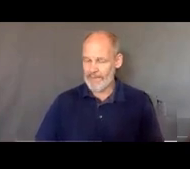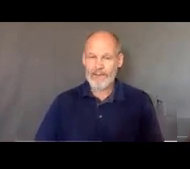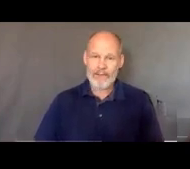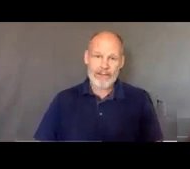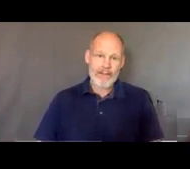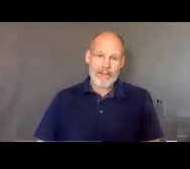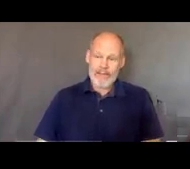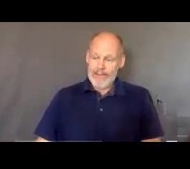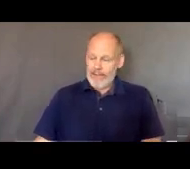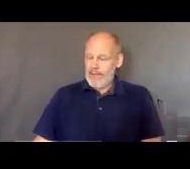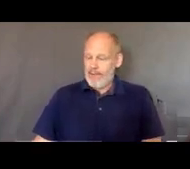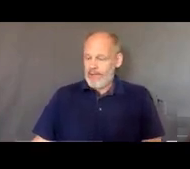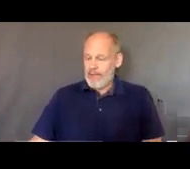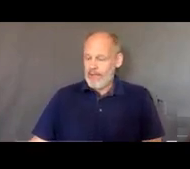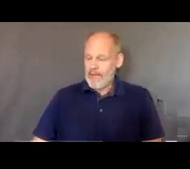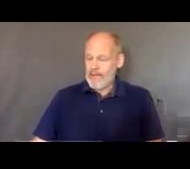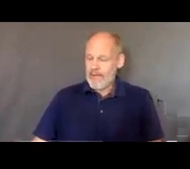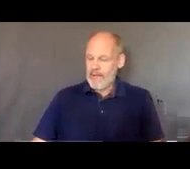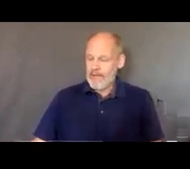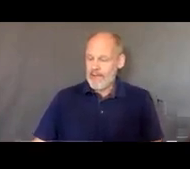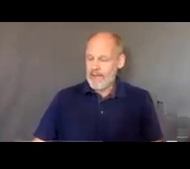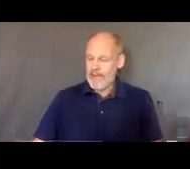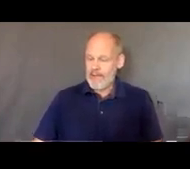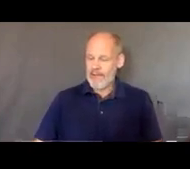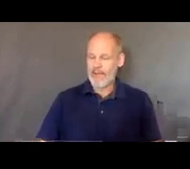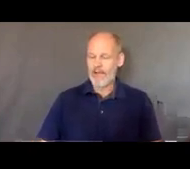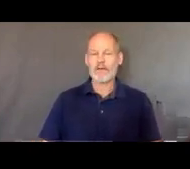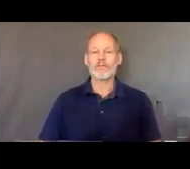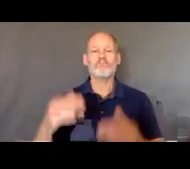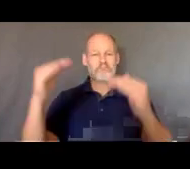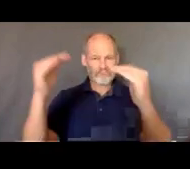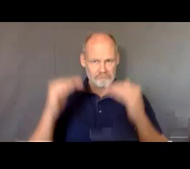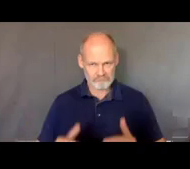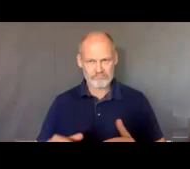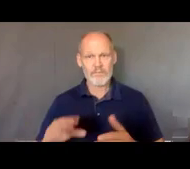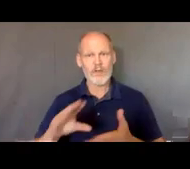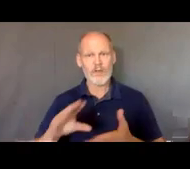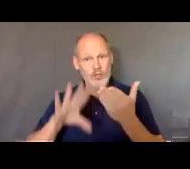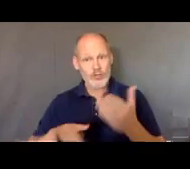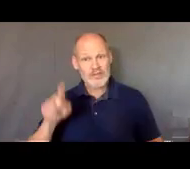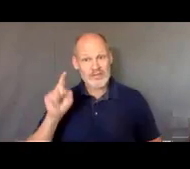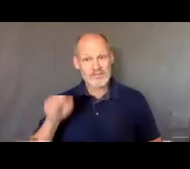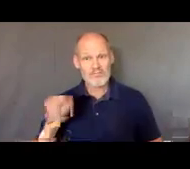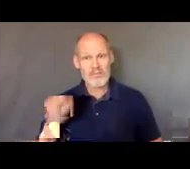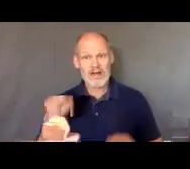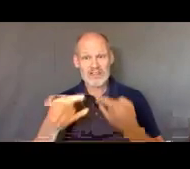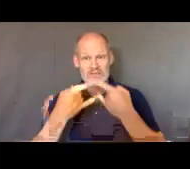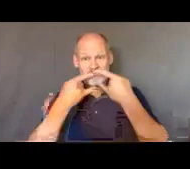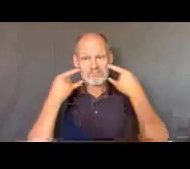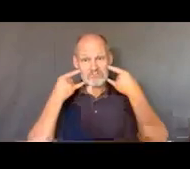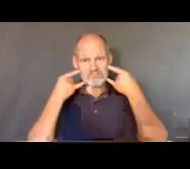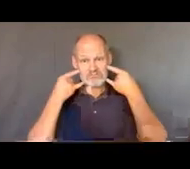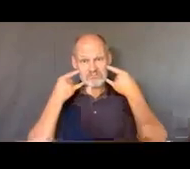nuestra siguiente pregunta es si los estudiantes tienen que usar una mascarilla para regresar a clases en persona